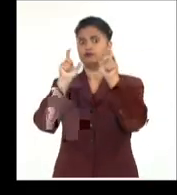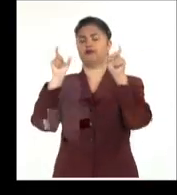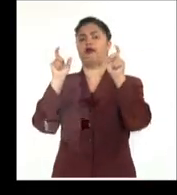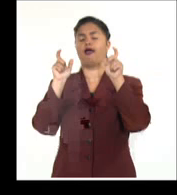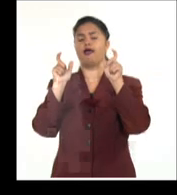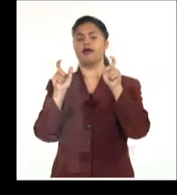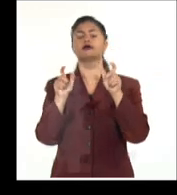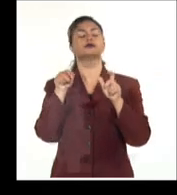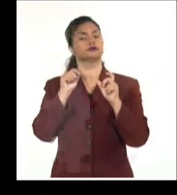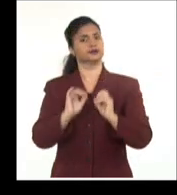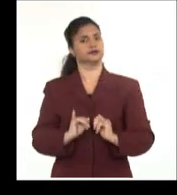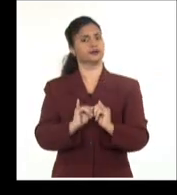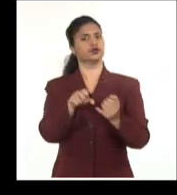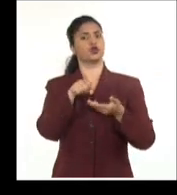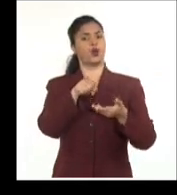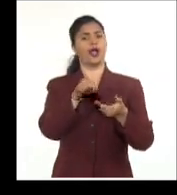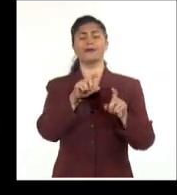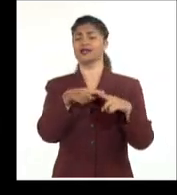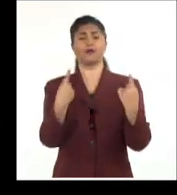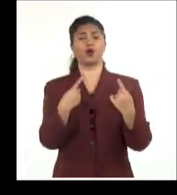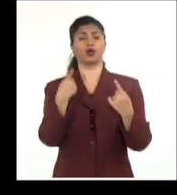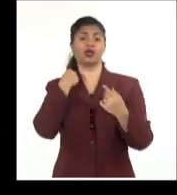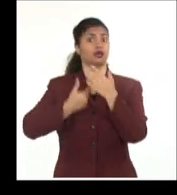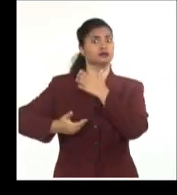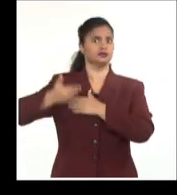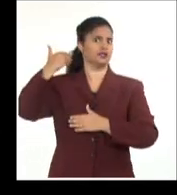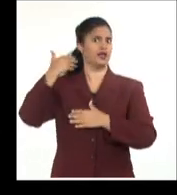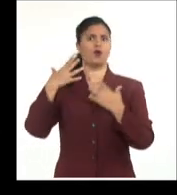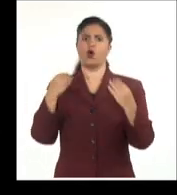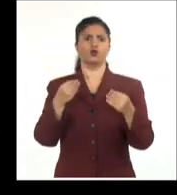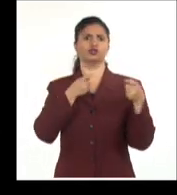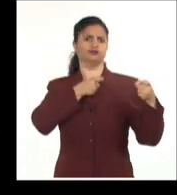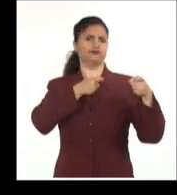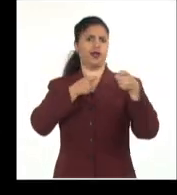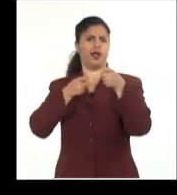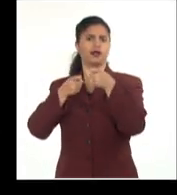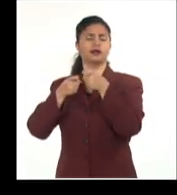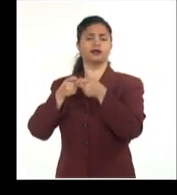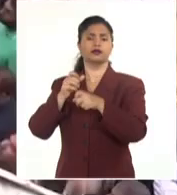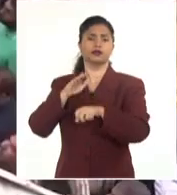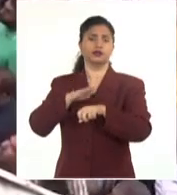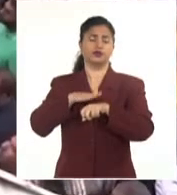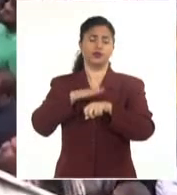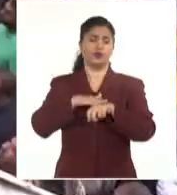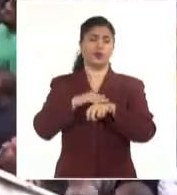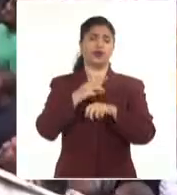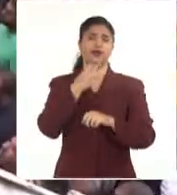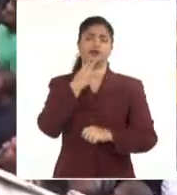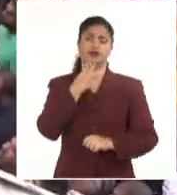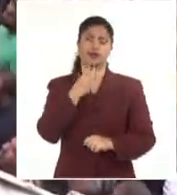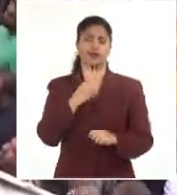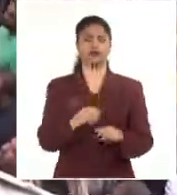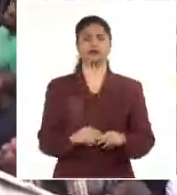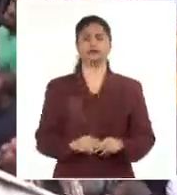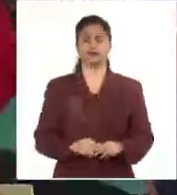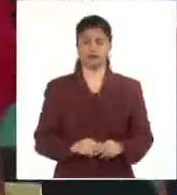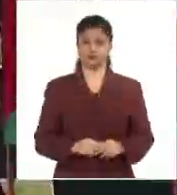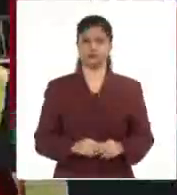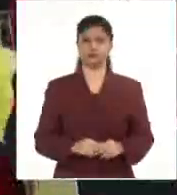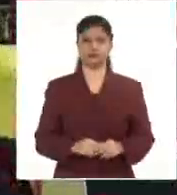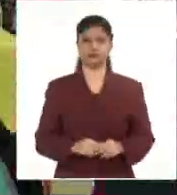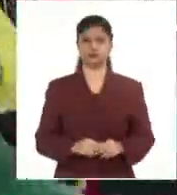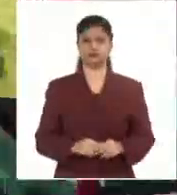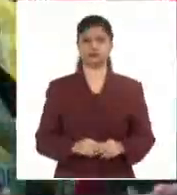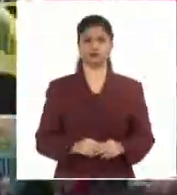día que la campaña es una respuesta a los sistemáticos crímenes de las fuerzas de seguridad y los colonos israelíes cometidos durante años.